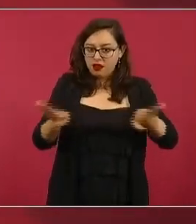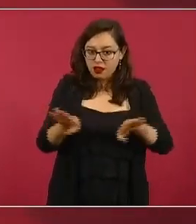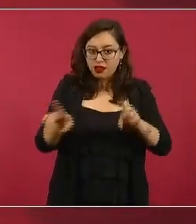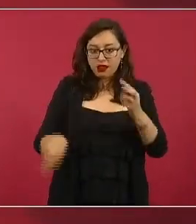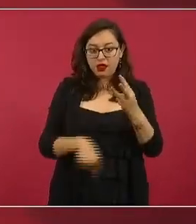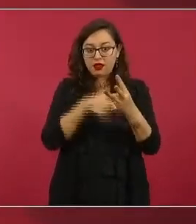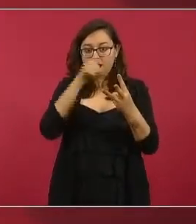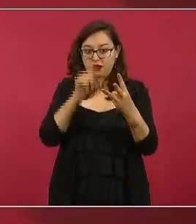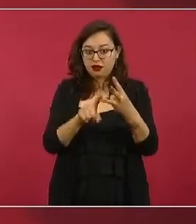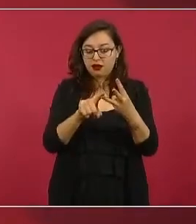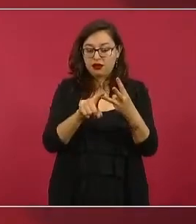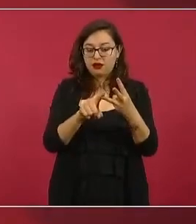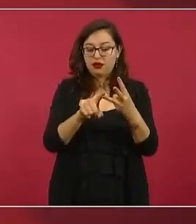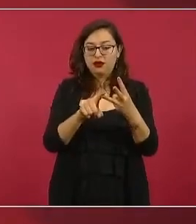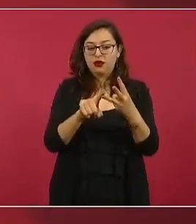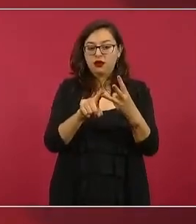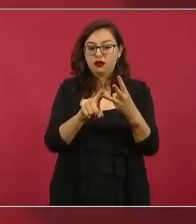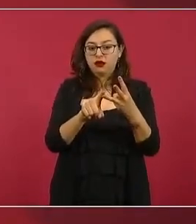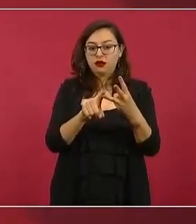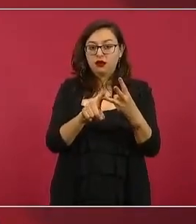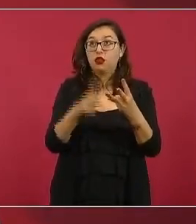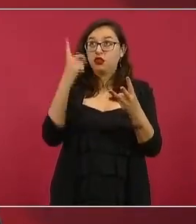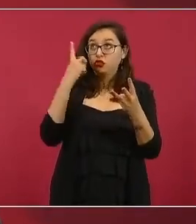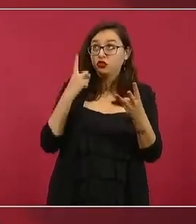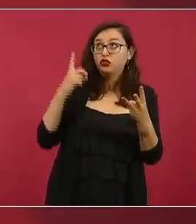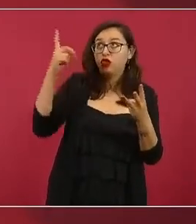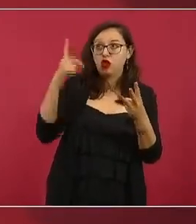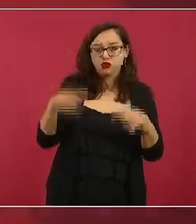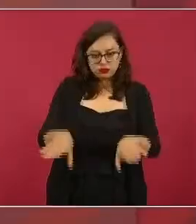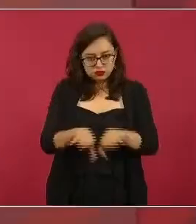igualdad ante Dios